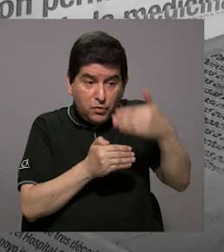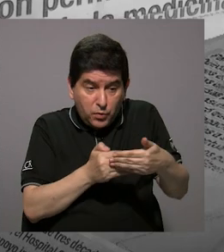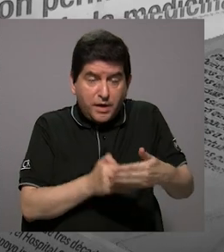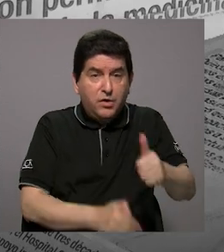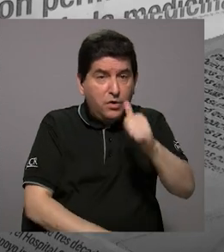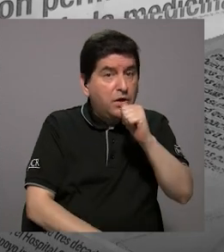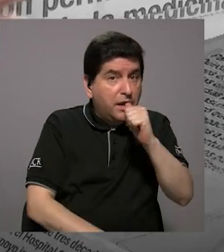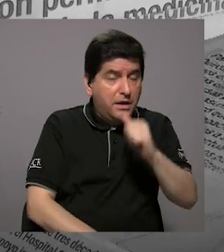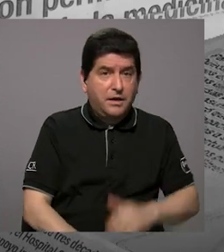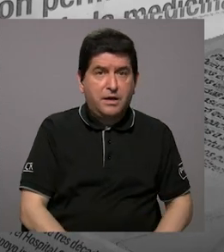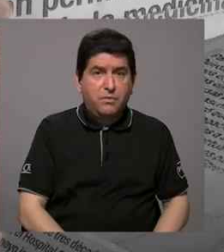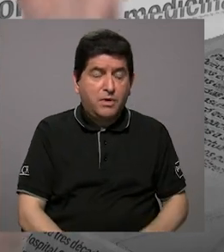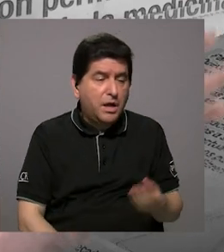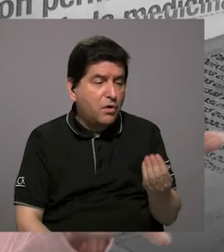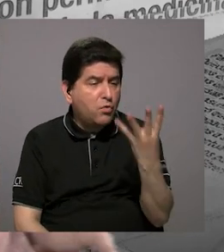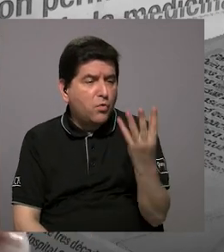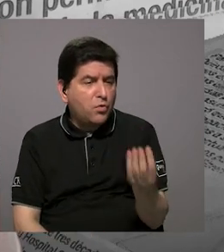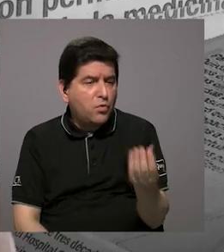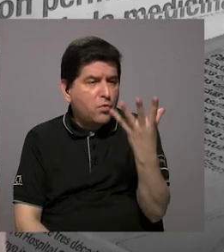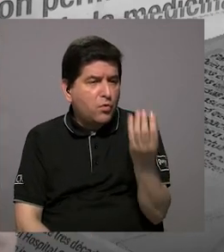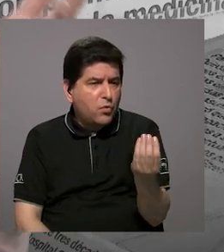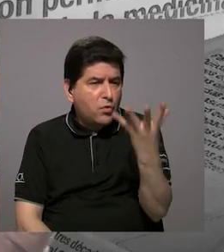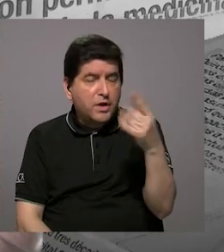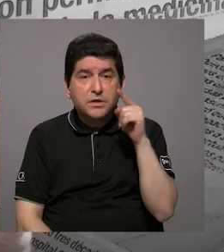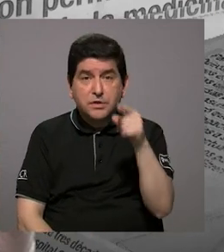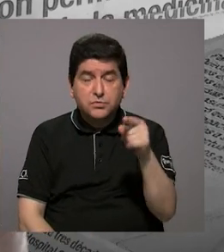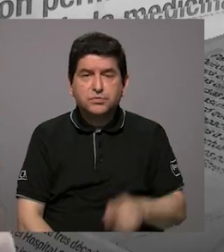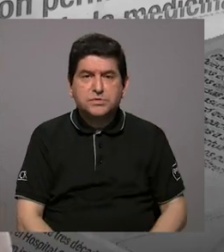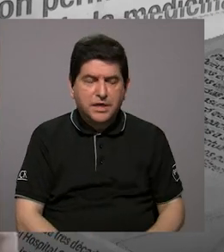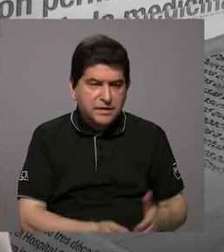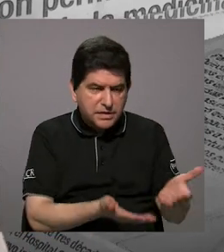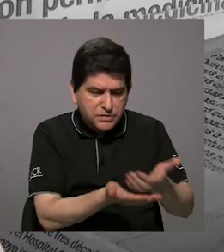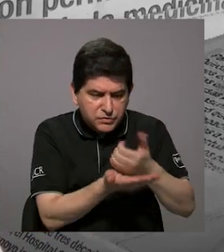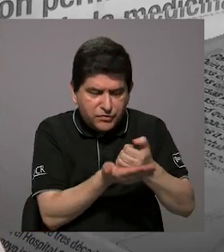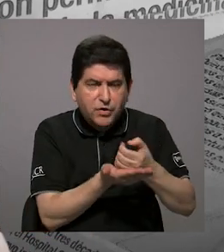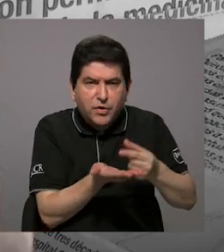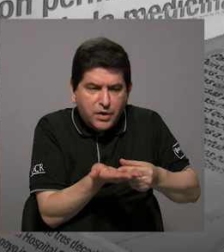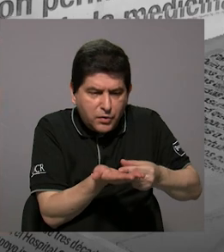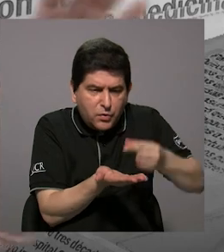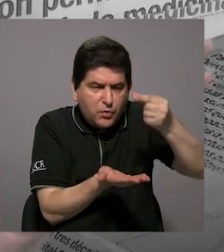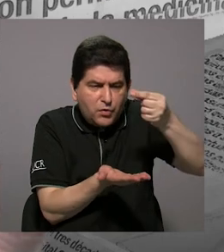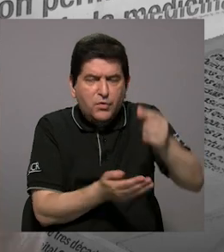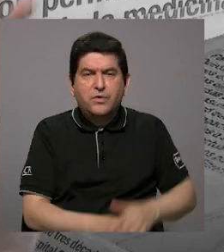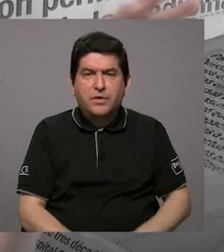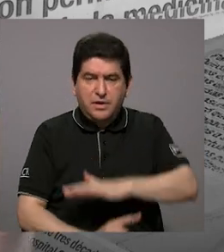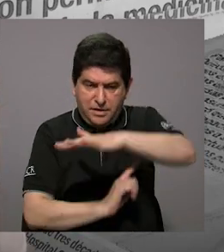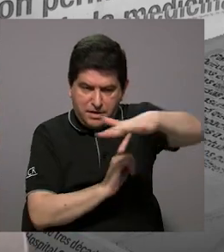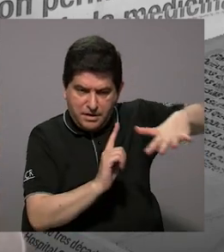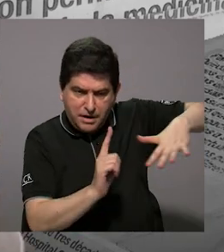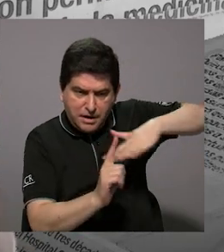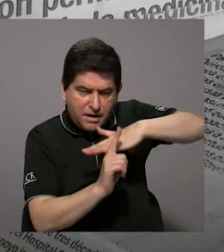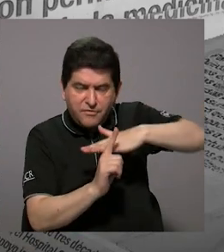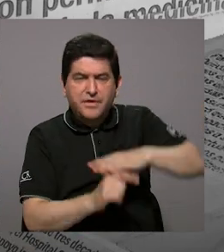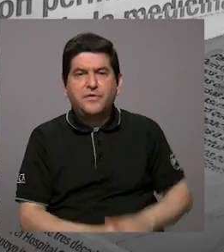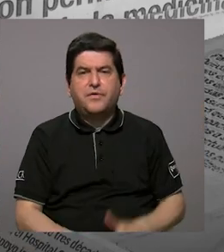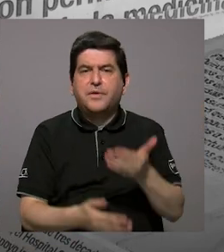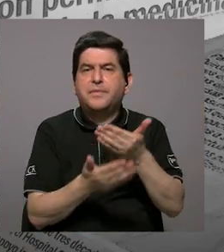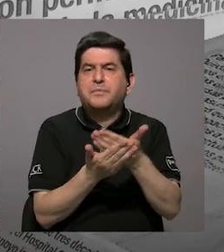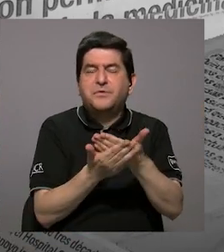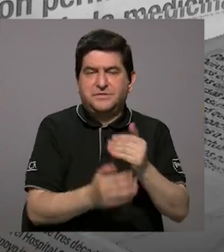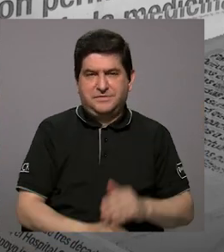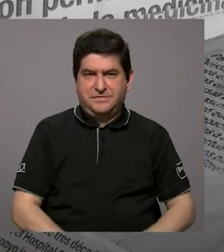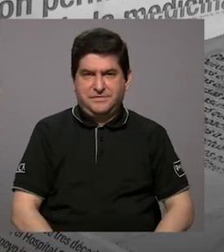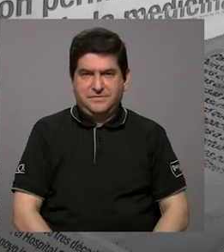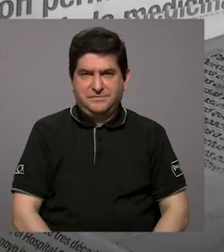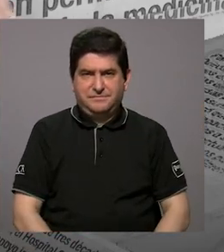agua, el anaciente donde ustedes estuvieron recogiendo, o las aguas alrededor donde estuvieron